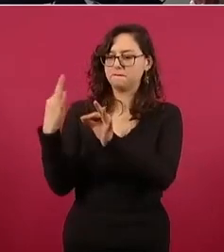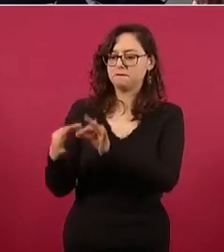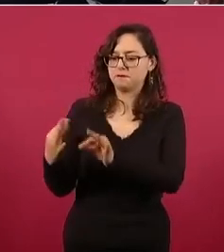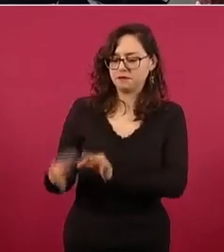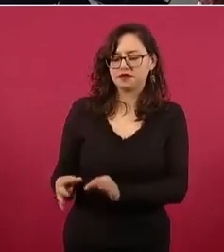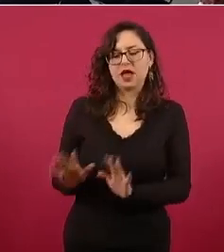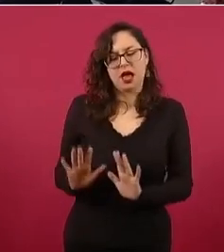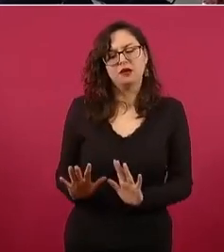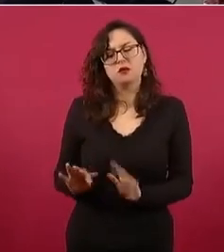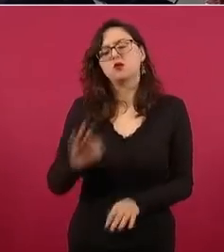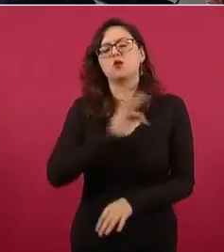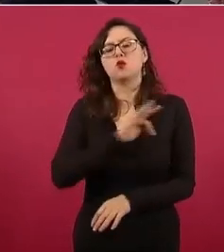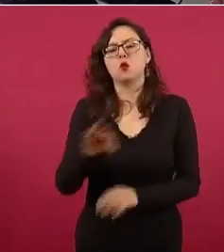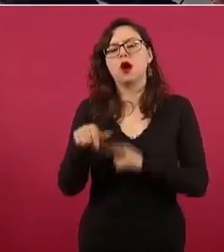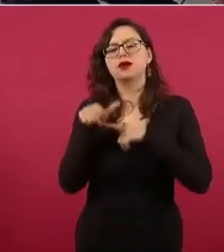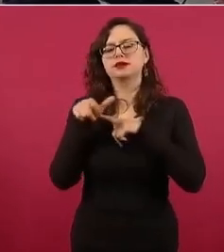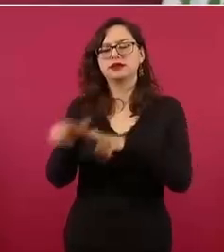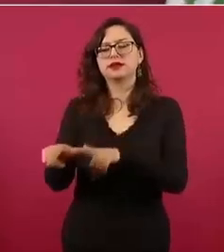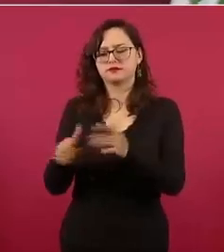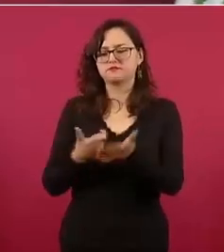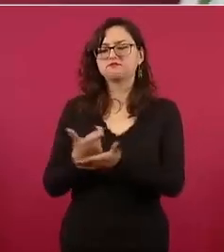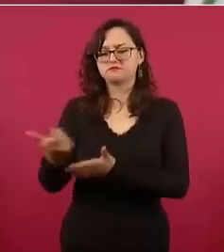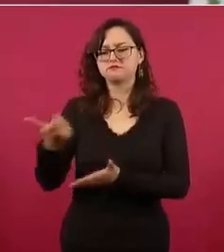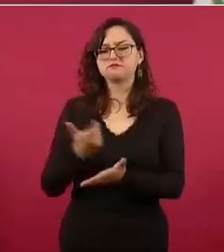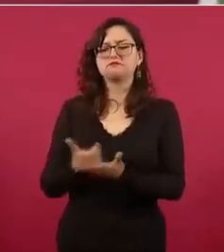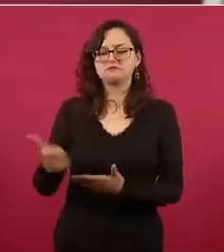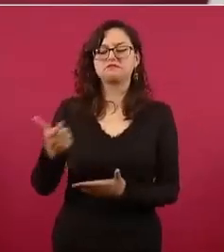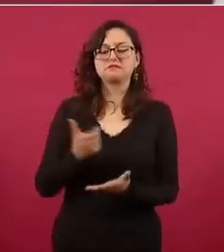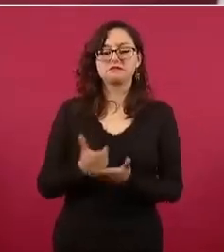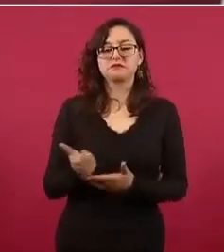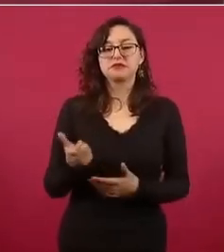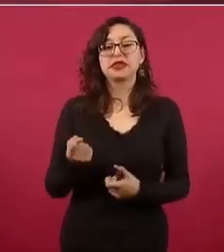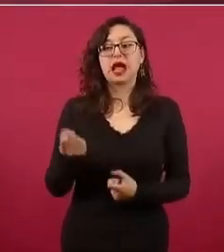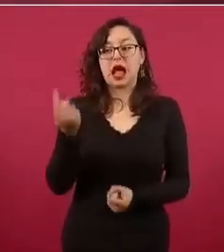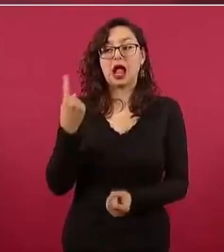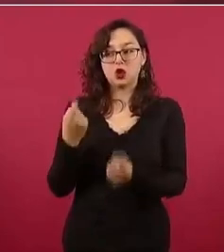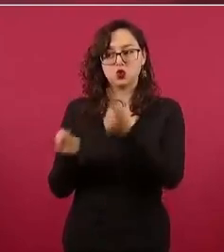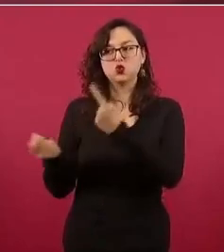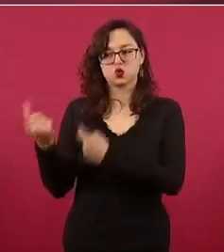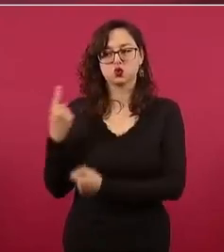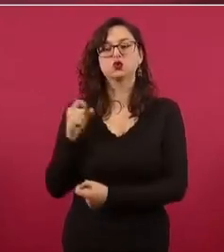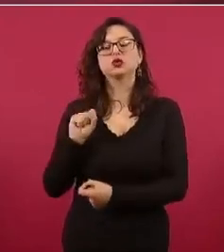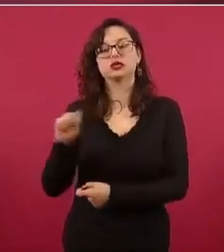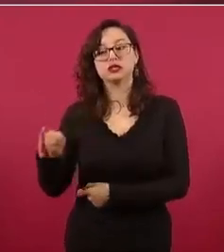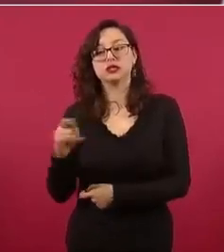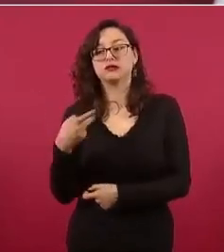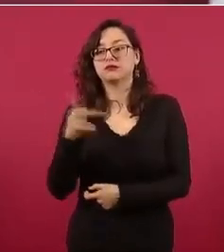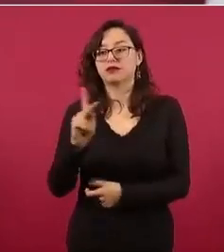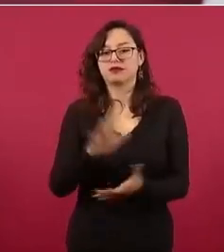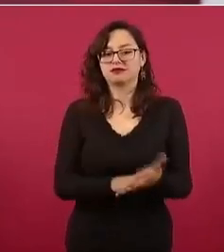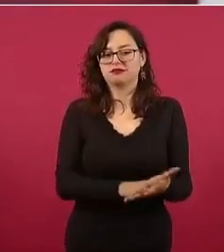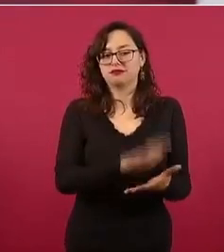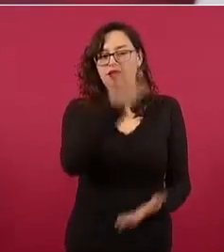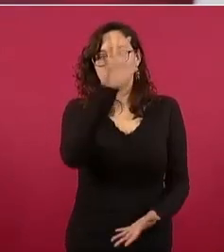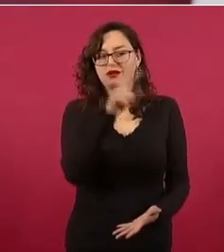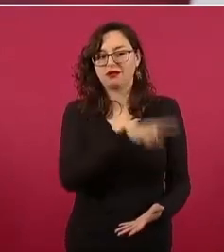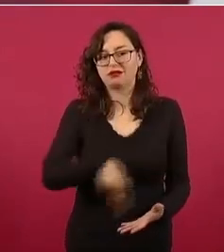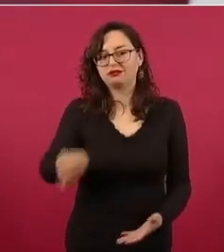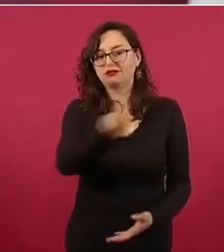una comisión, pero habían más comisionados